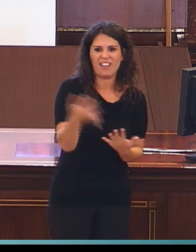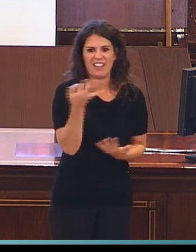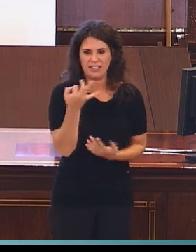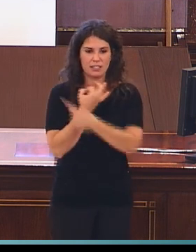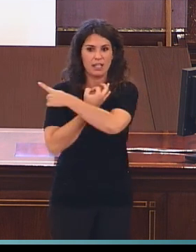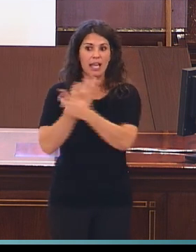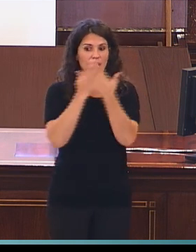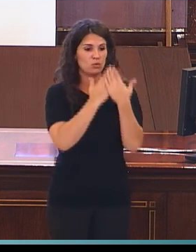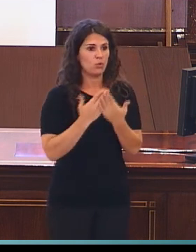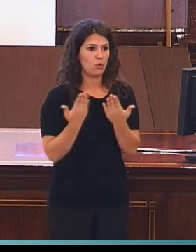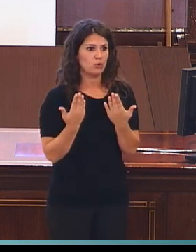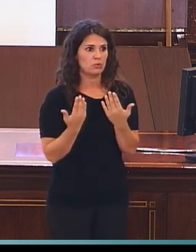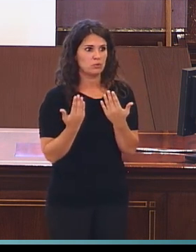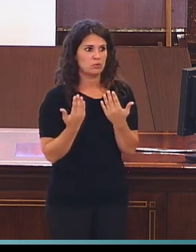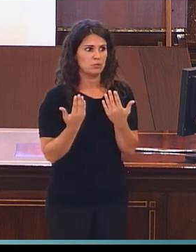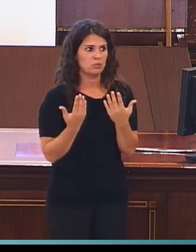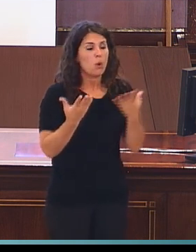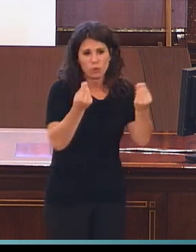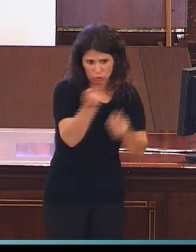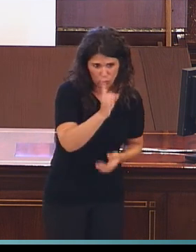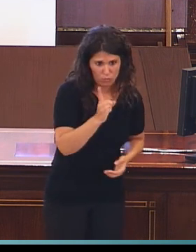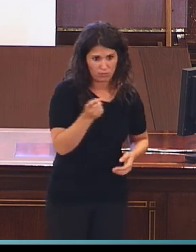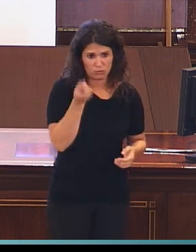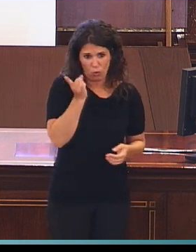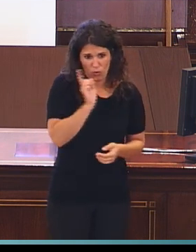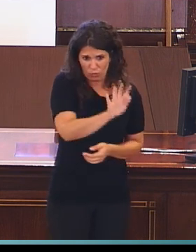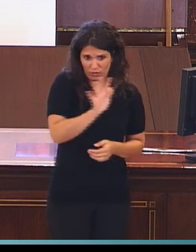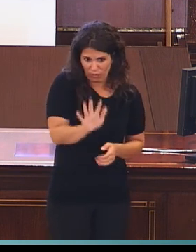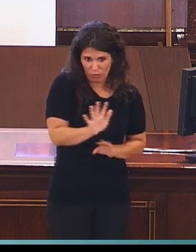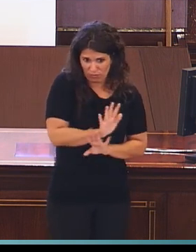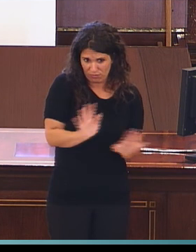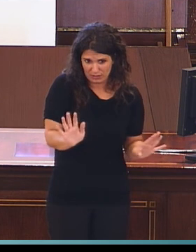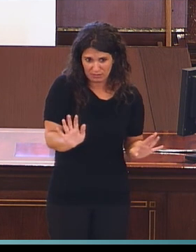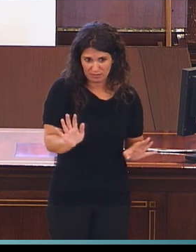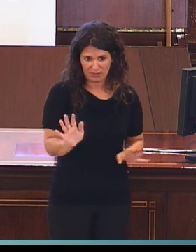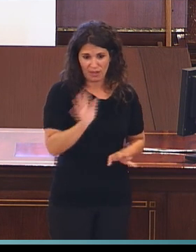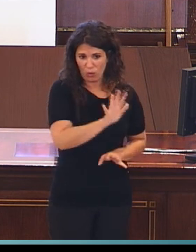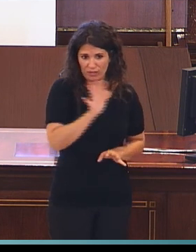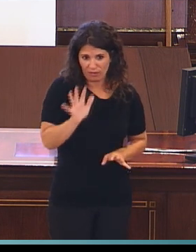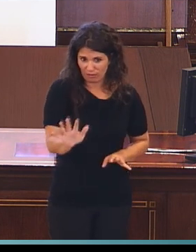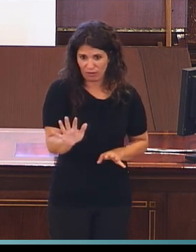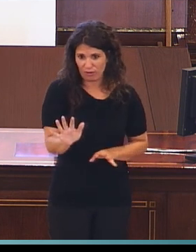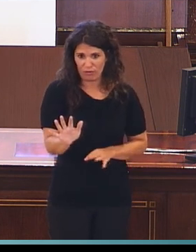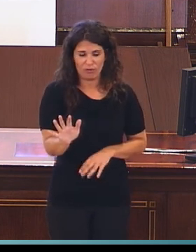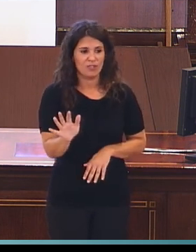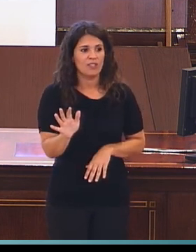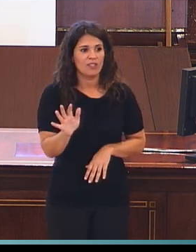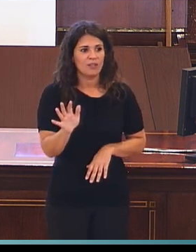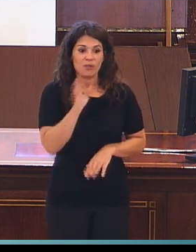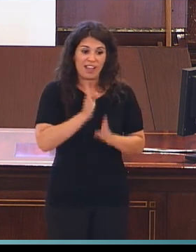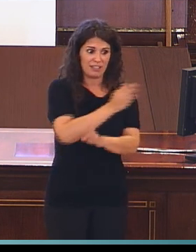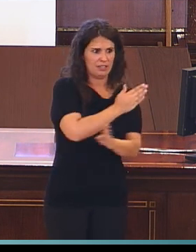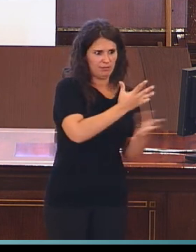estudios no es que haya muchos, hay solo 55, sobre todo si lo comparamos con los que van dedicados a examinar las características.